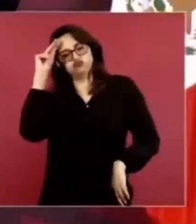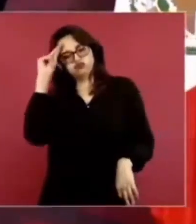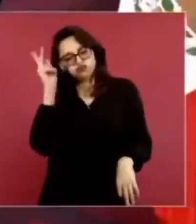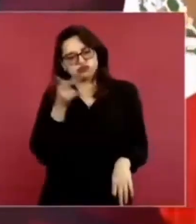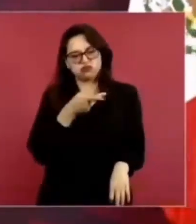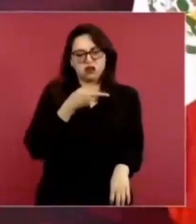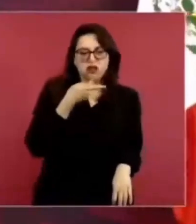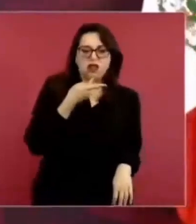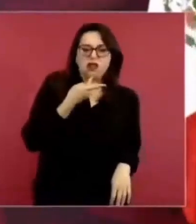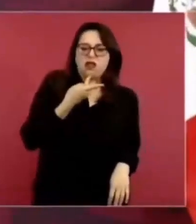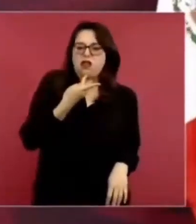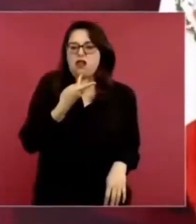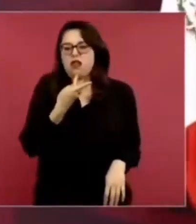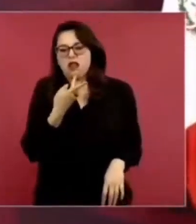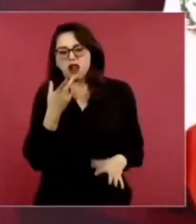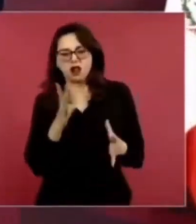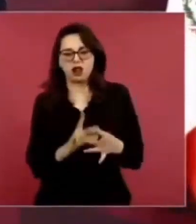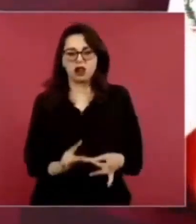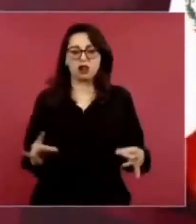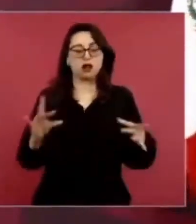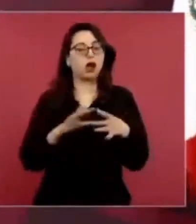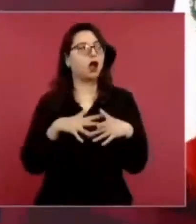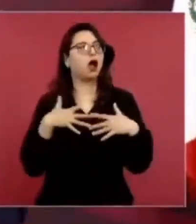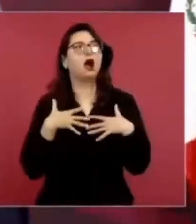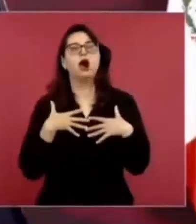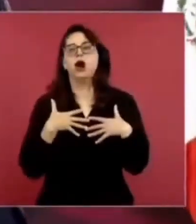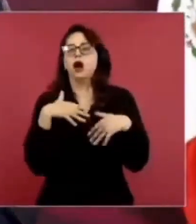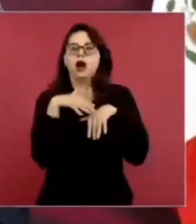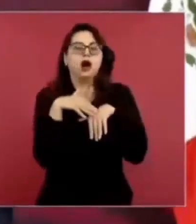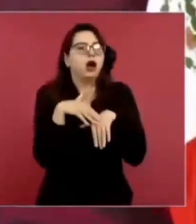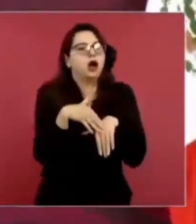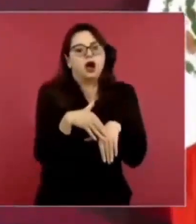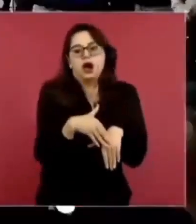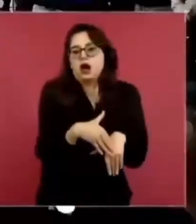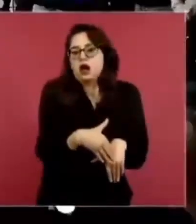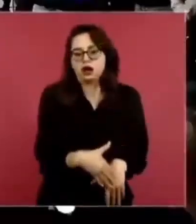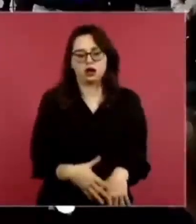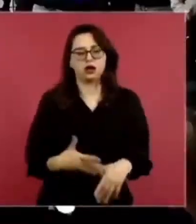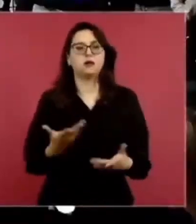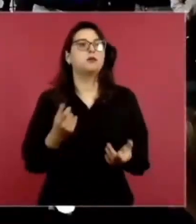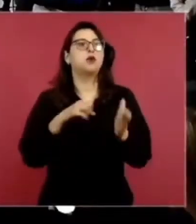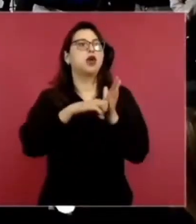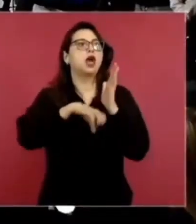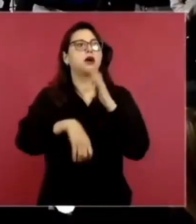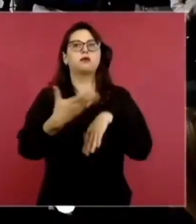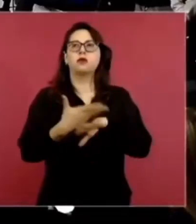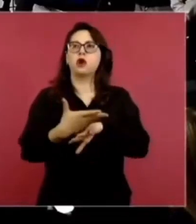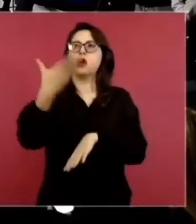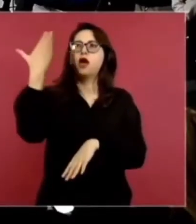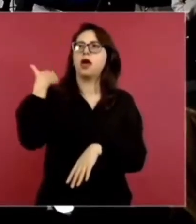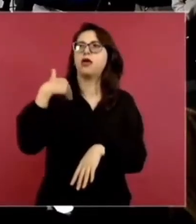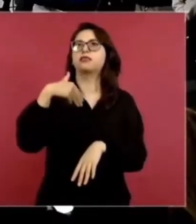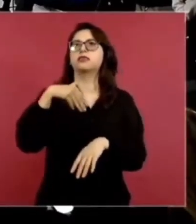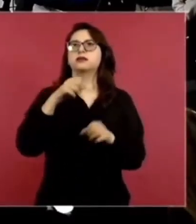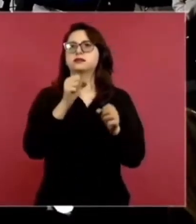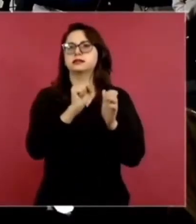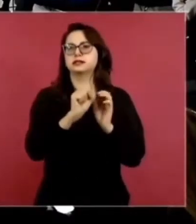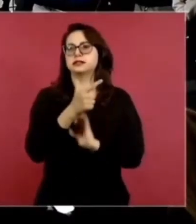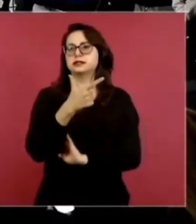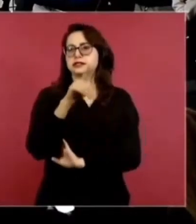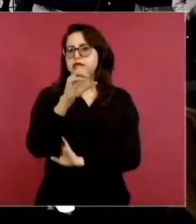Santana y de los conservadores en el siglo XIX. En el siglo